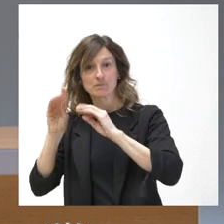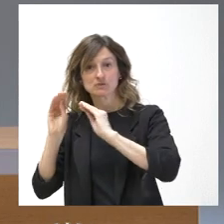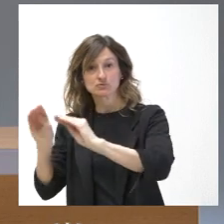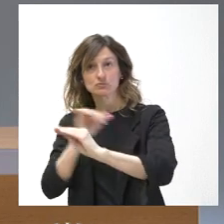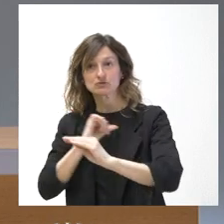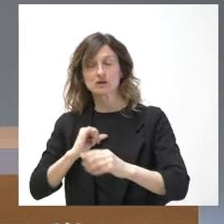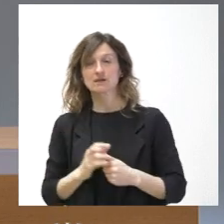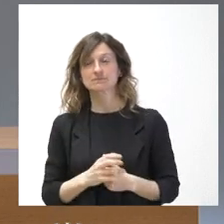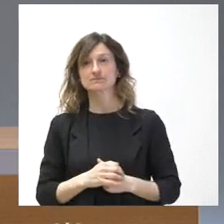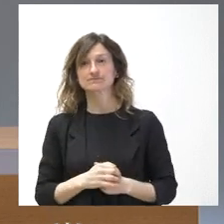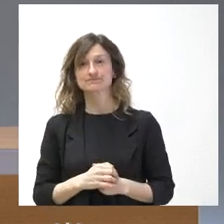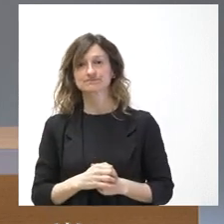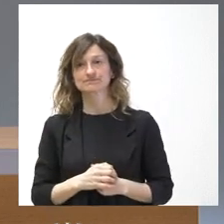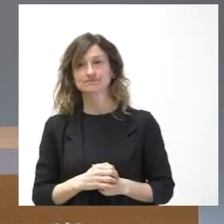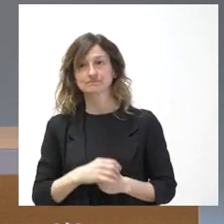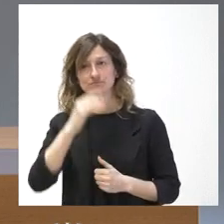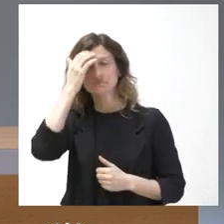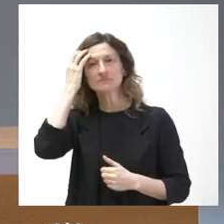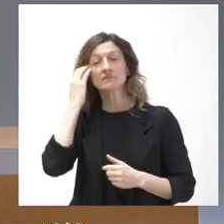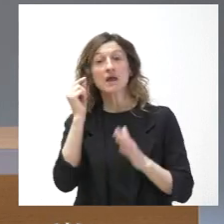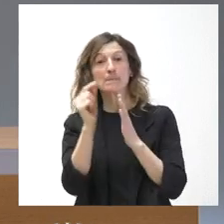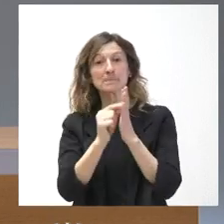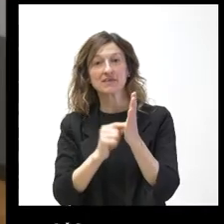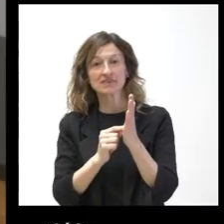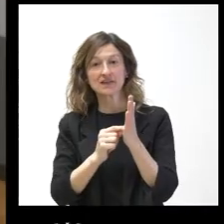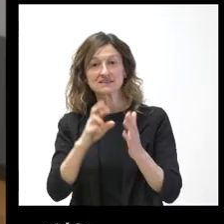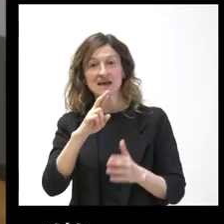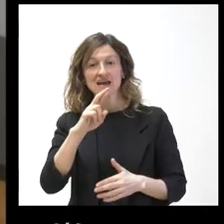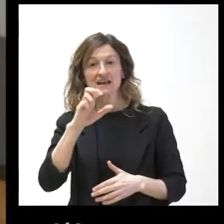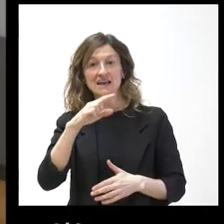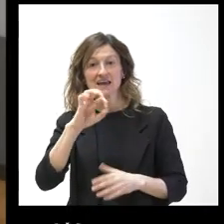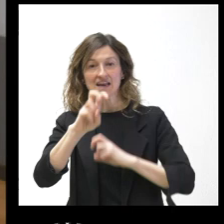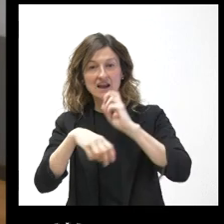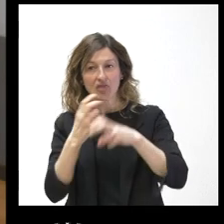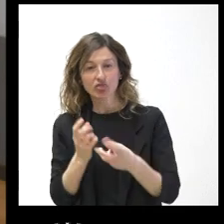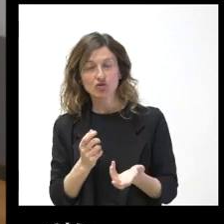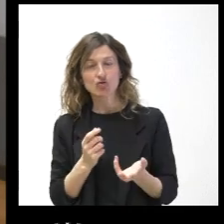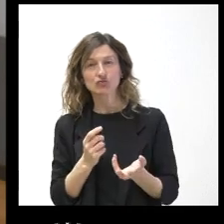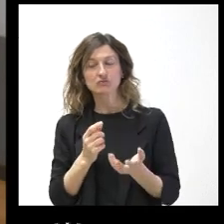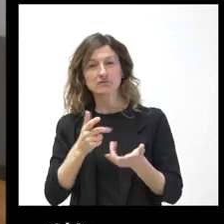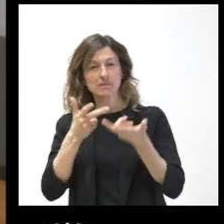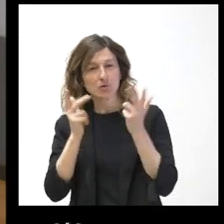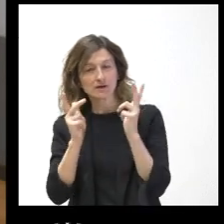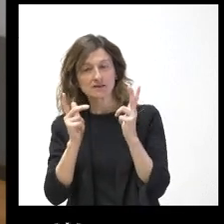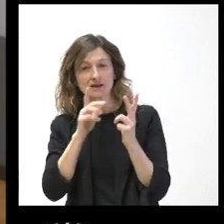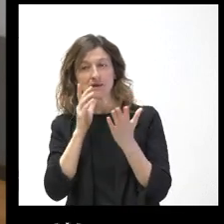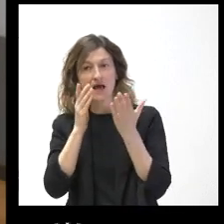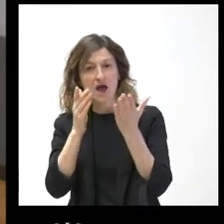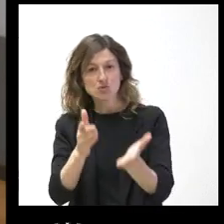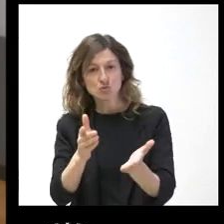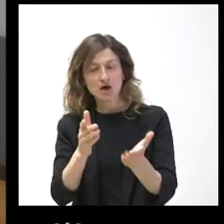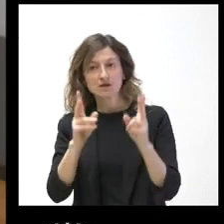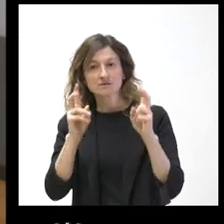Le preguntaba en concreto sobre las medidas de regeneración. ¿Si cree que hay que poner en marcha unas medidas de regeneración democrática que ayuden a bajar